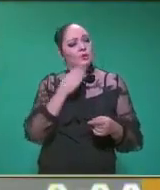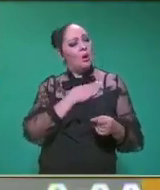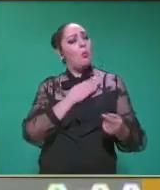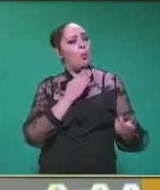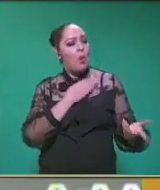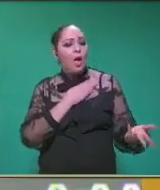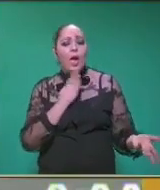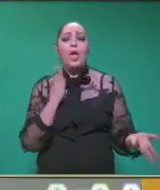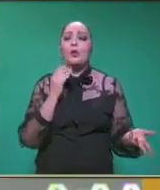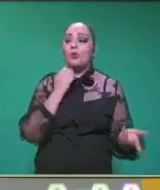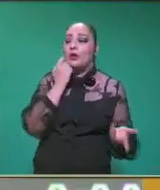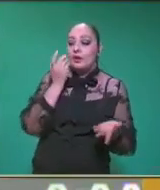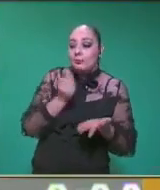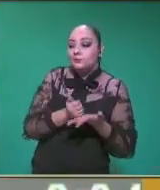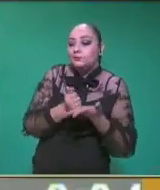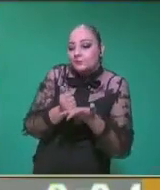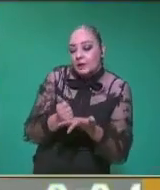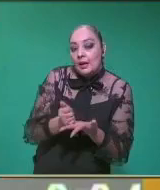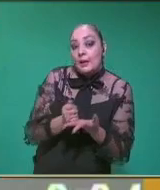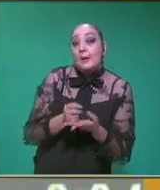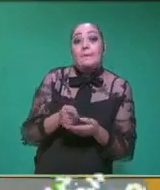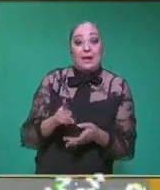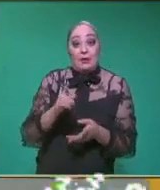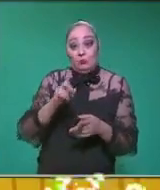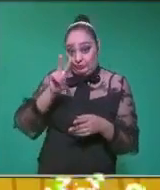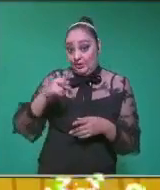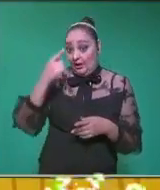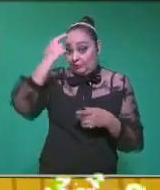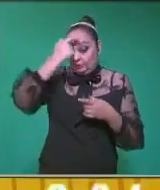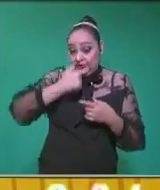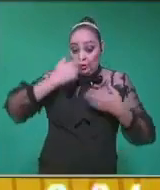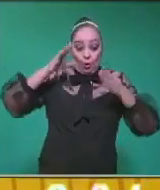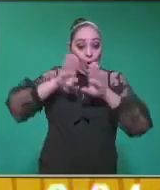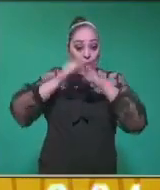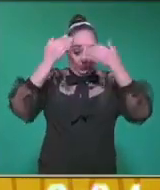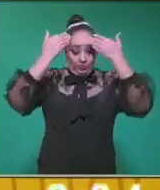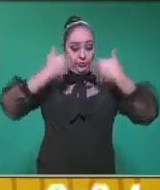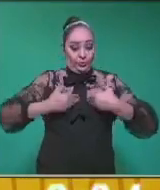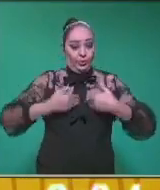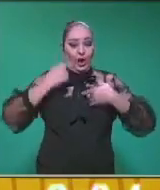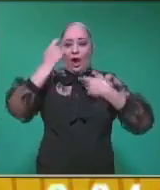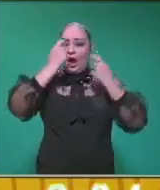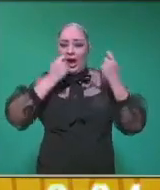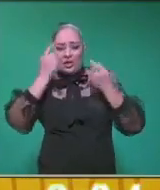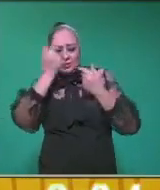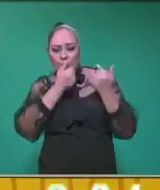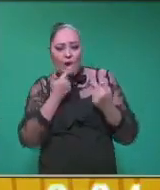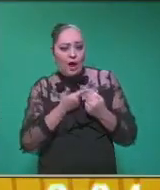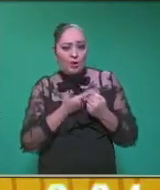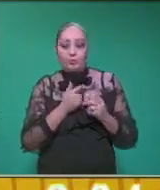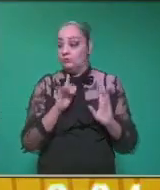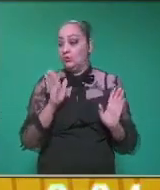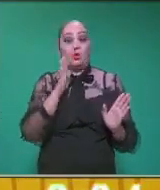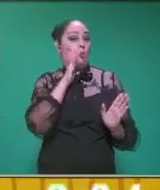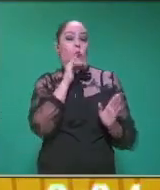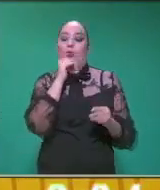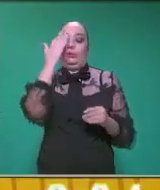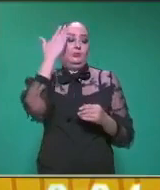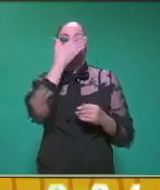él. Así es, maestra. precisamente, niños, para nosotros poder describir a una persona,